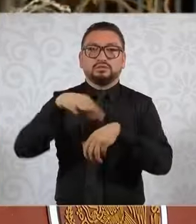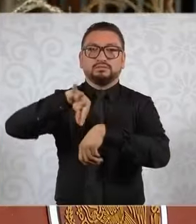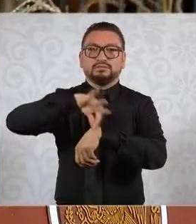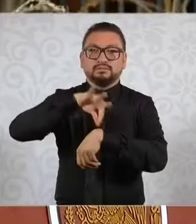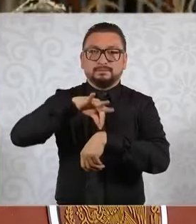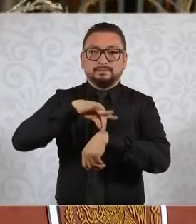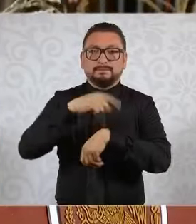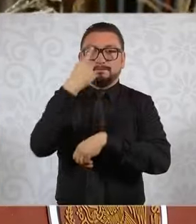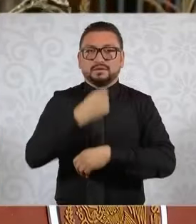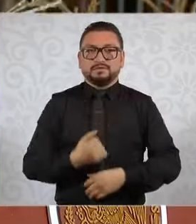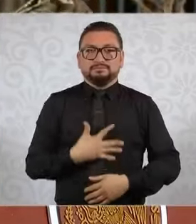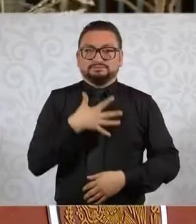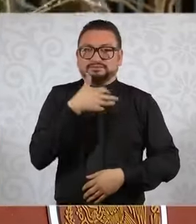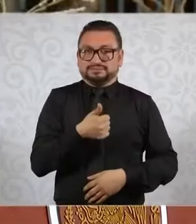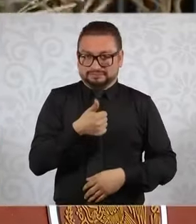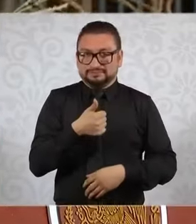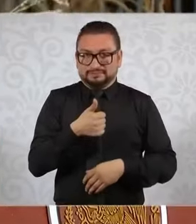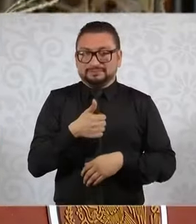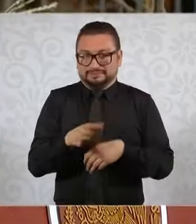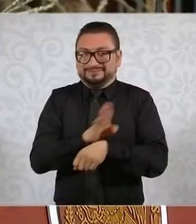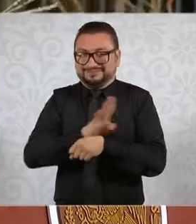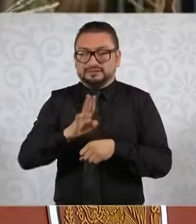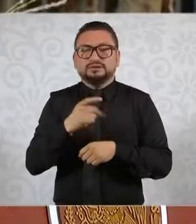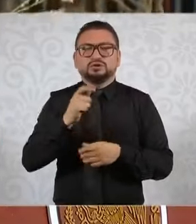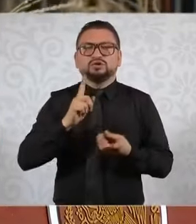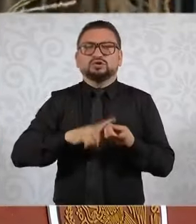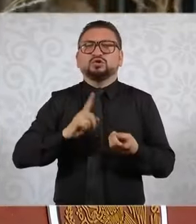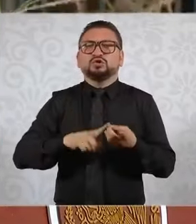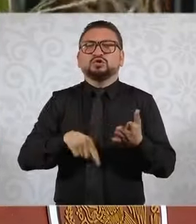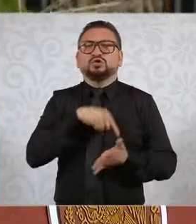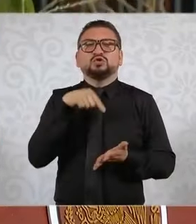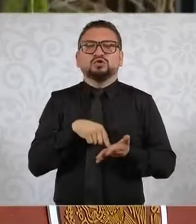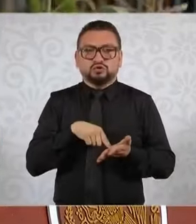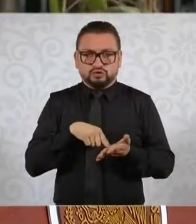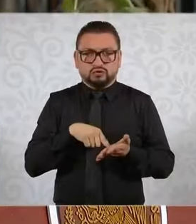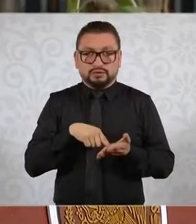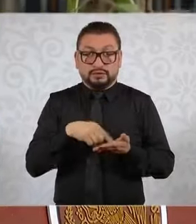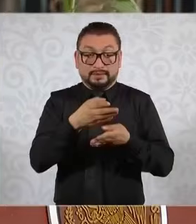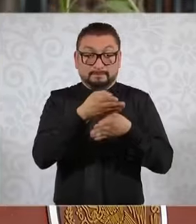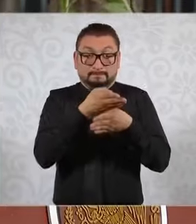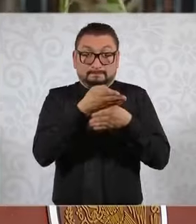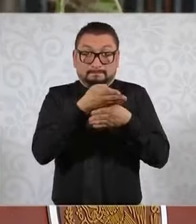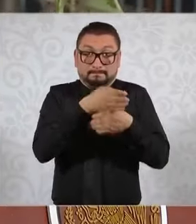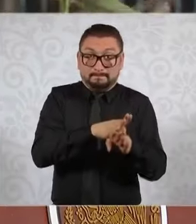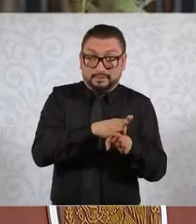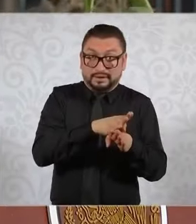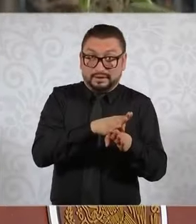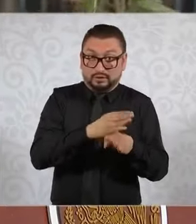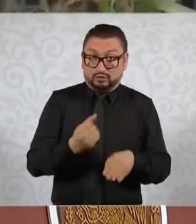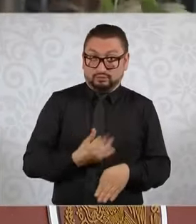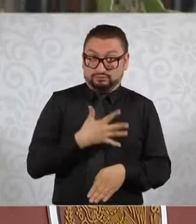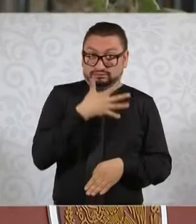para el bienestar, que estarán ubicadas junto a los bancos de bienestar,